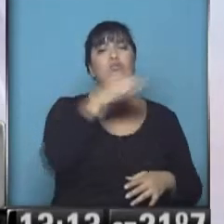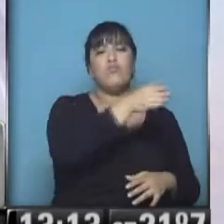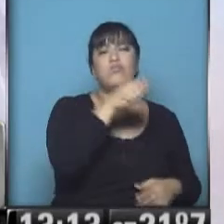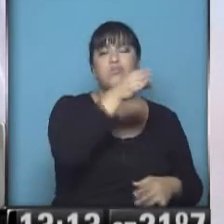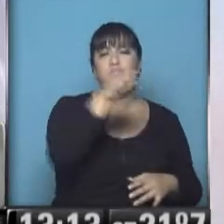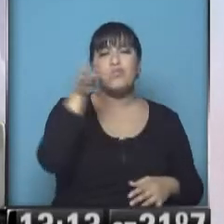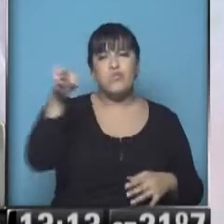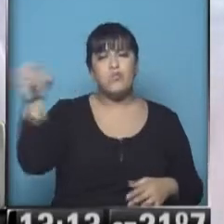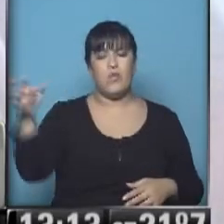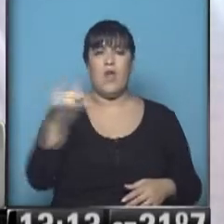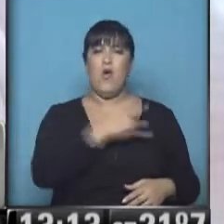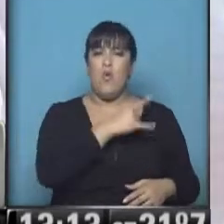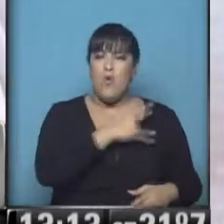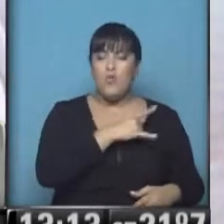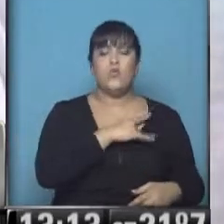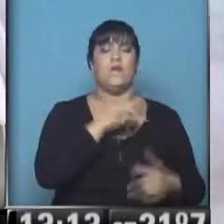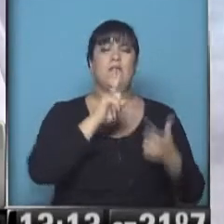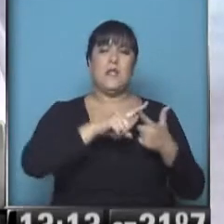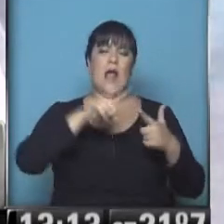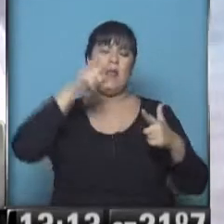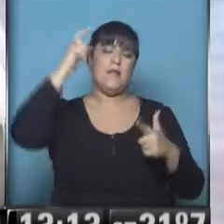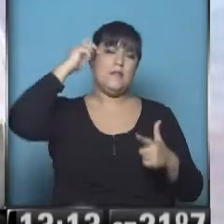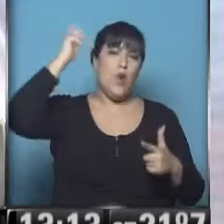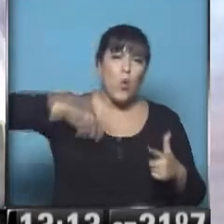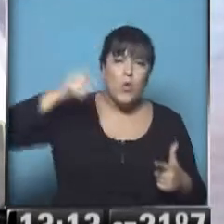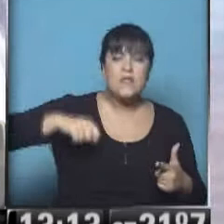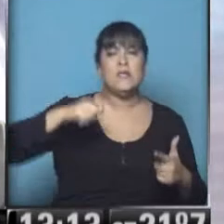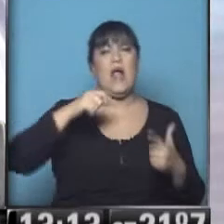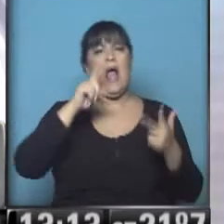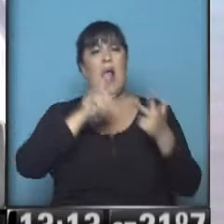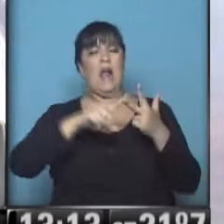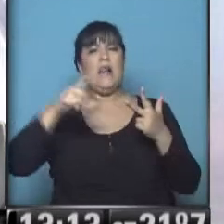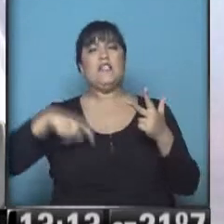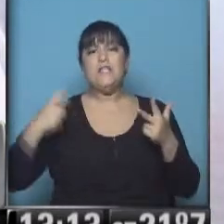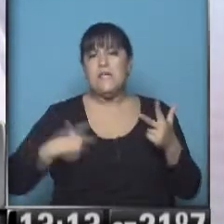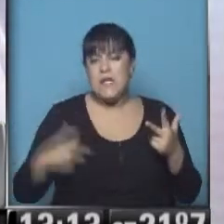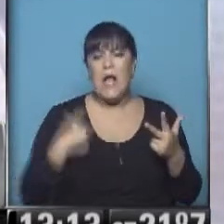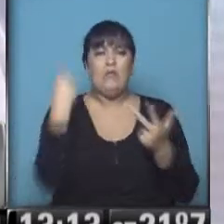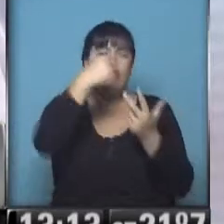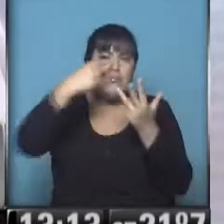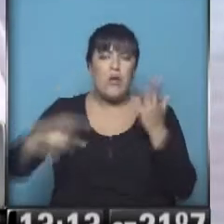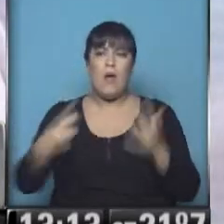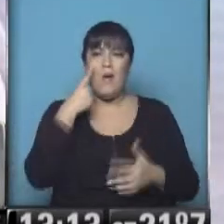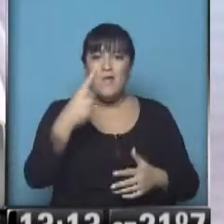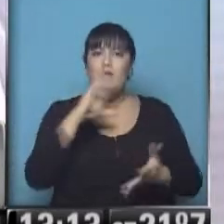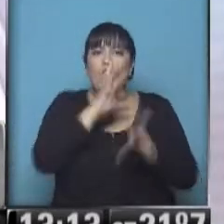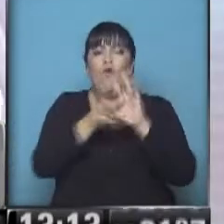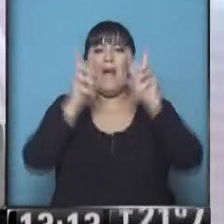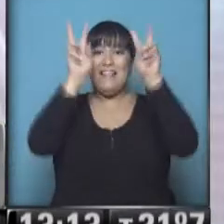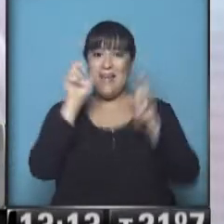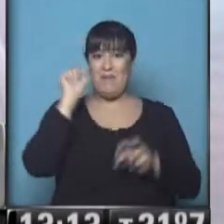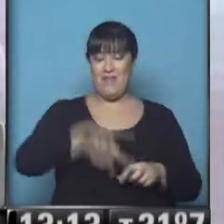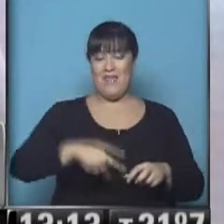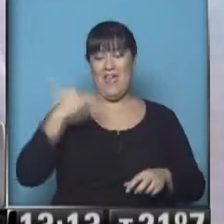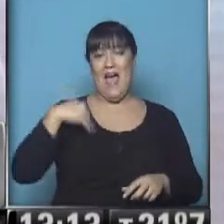académicos, judiciales, políticos, de dirigentes sociales, hemos visto como el tema de la postura argentina